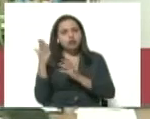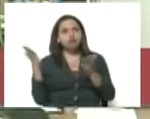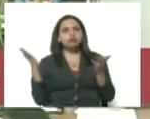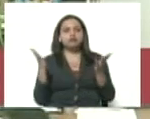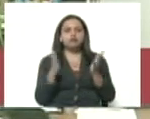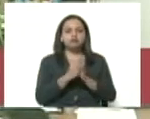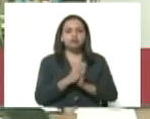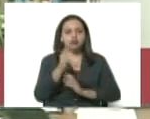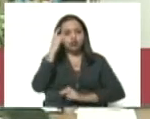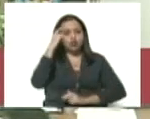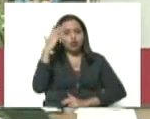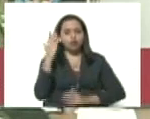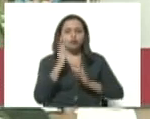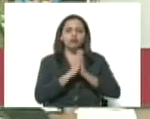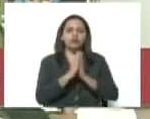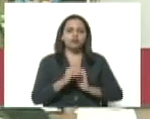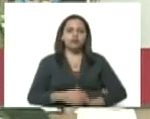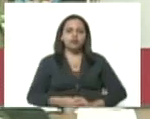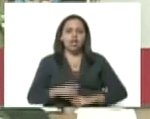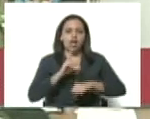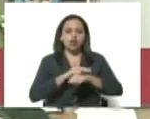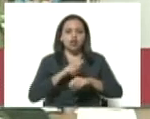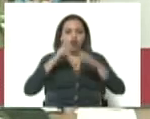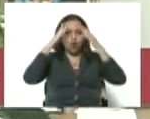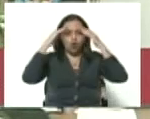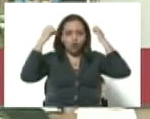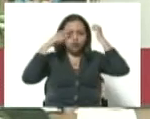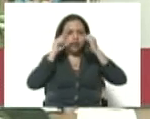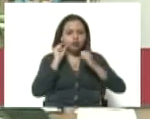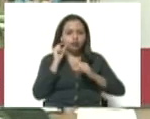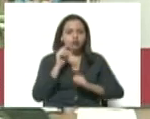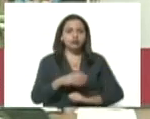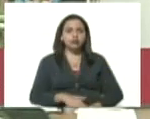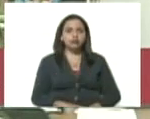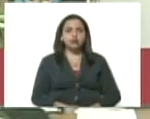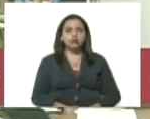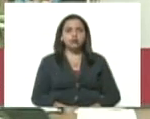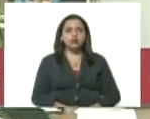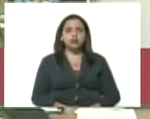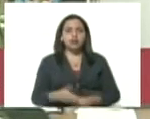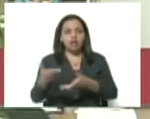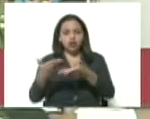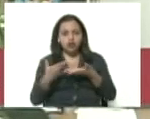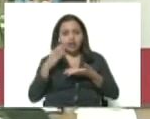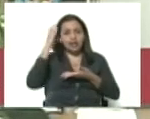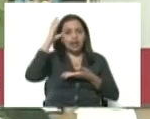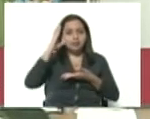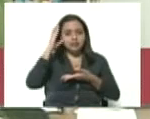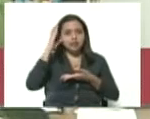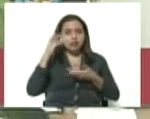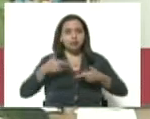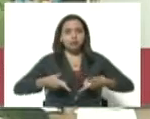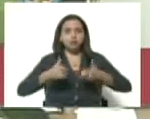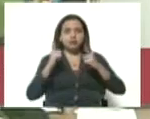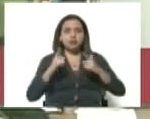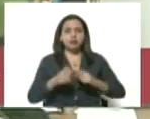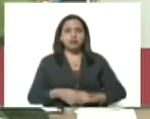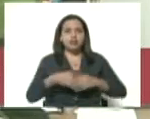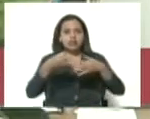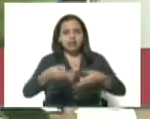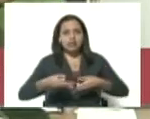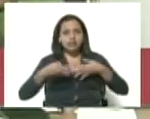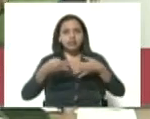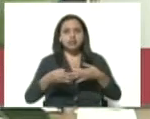santo, le pido al doctor José Gregorio Hernández que nos dé la capacidad y la posibilidad de siempre,